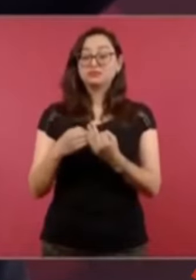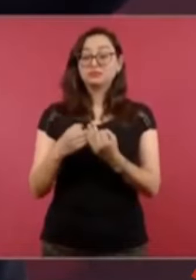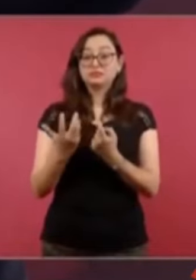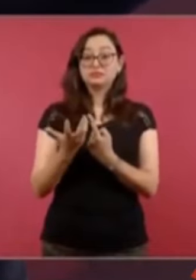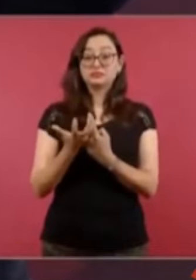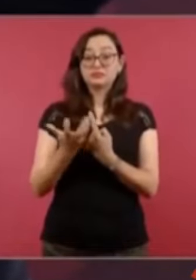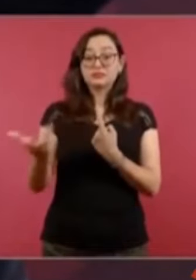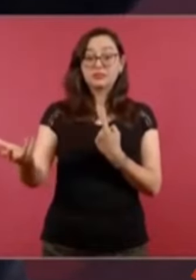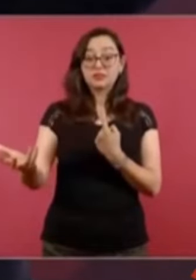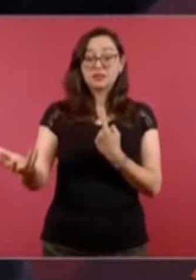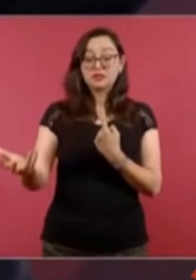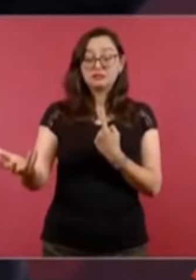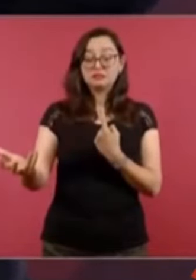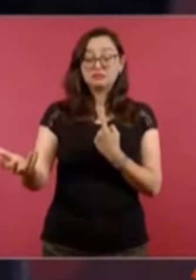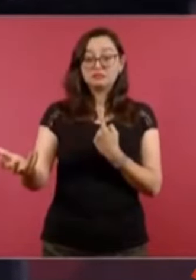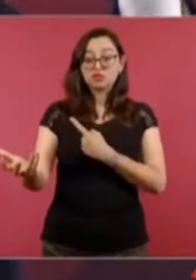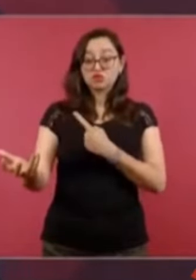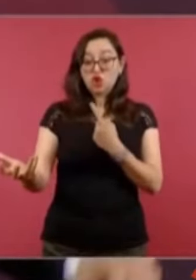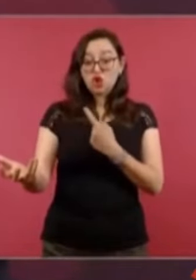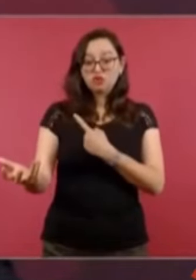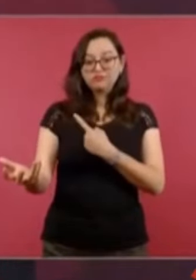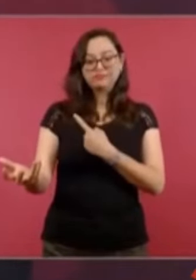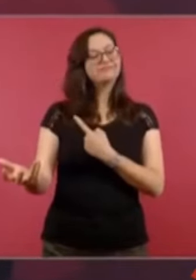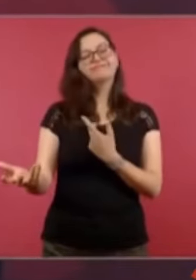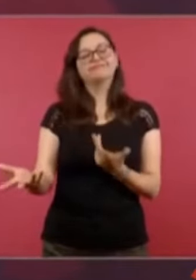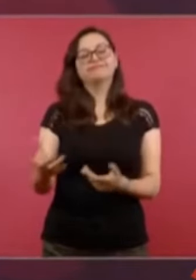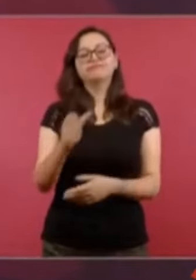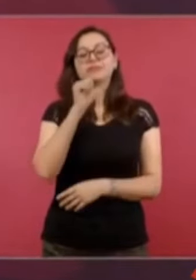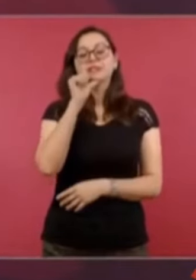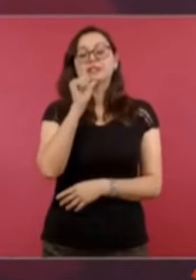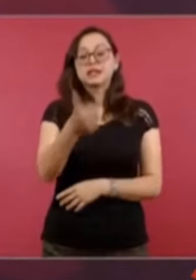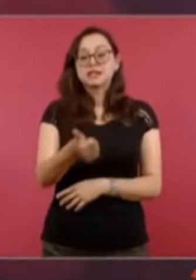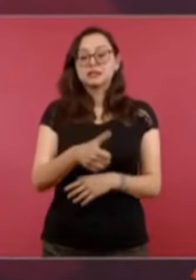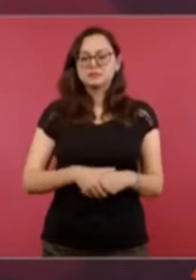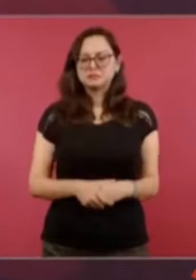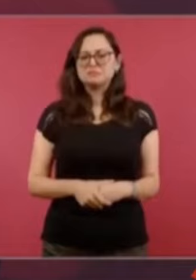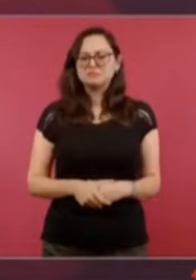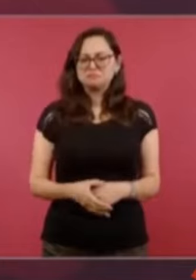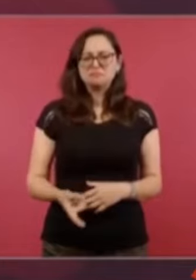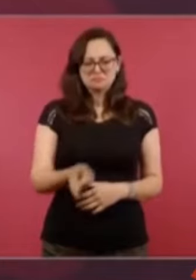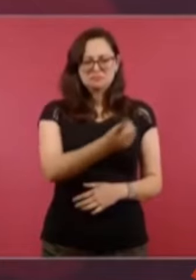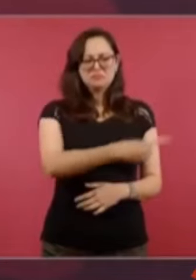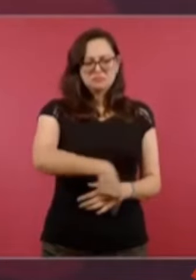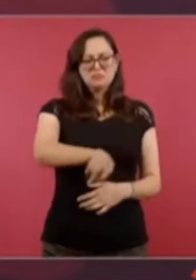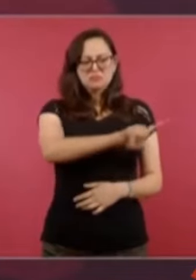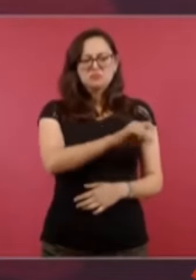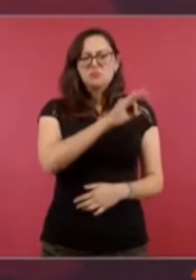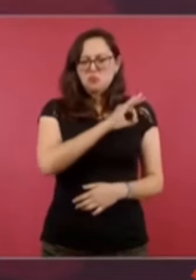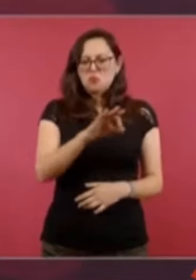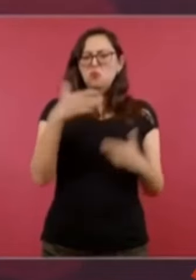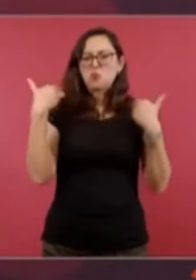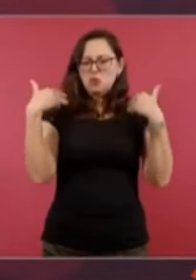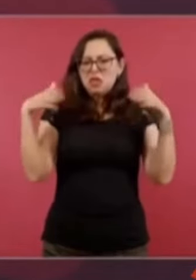estar tramando cosas porque